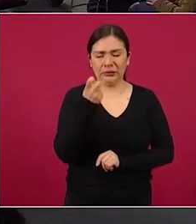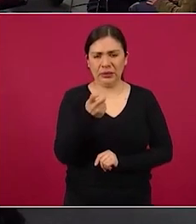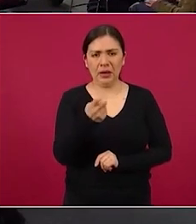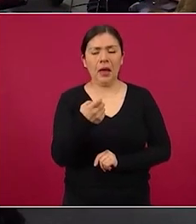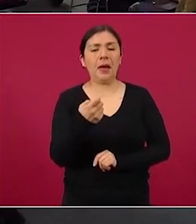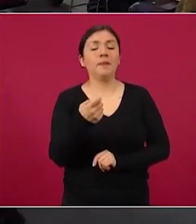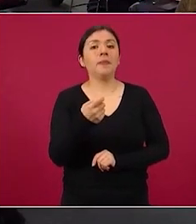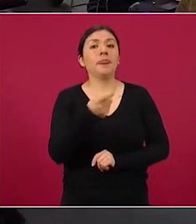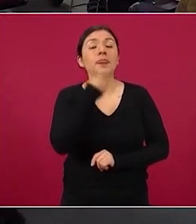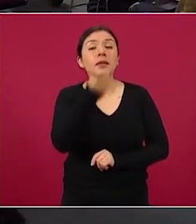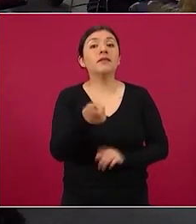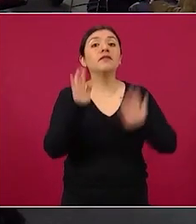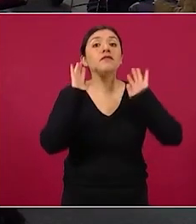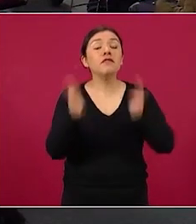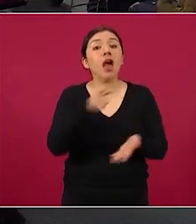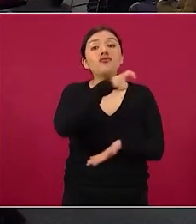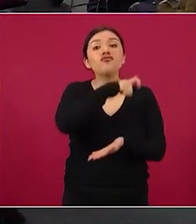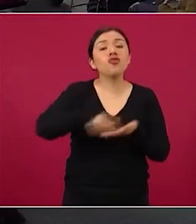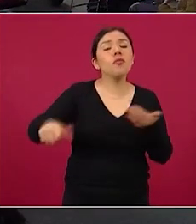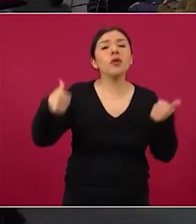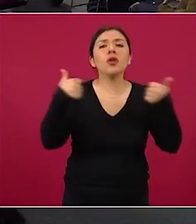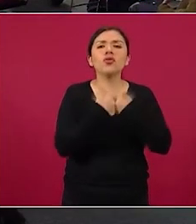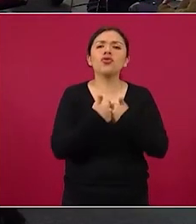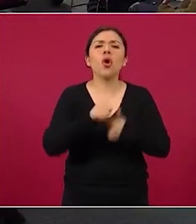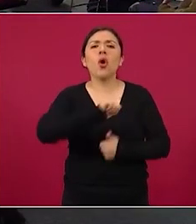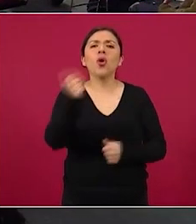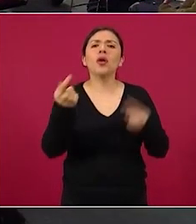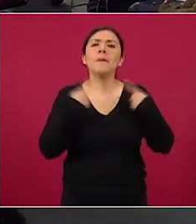que lo habían comprado a intermediarios